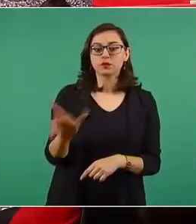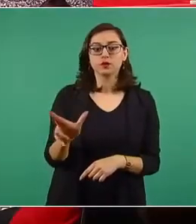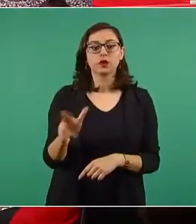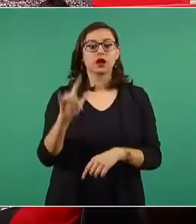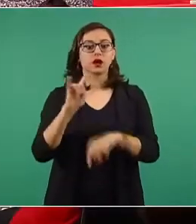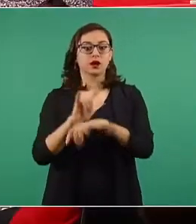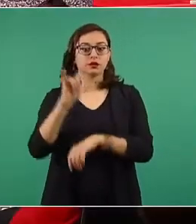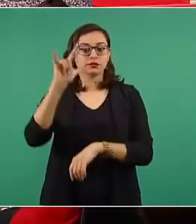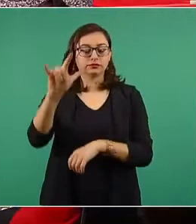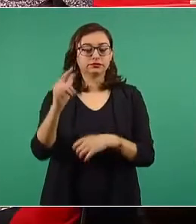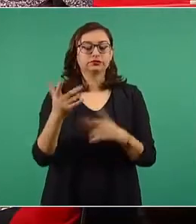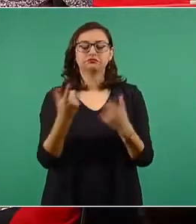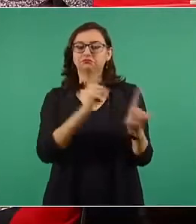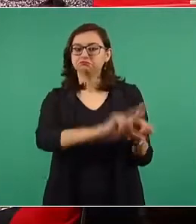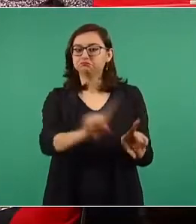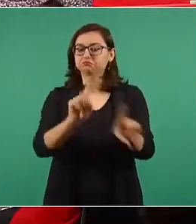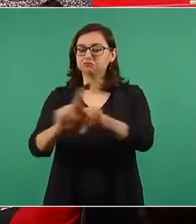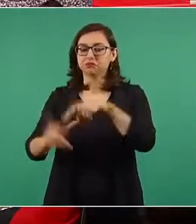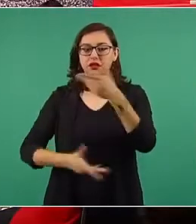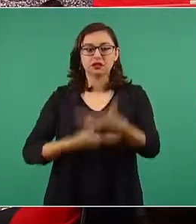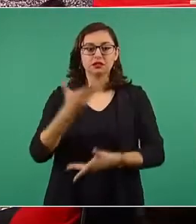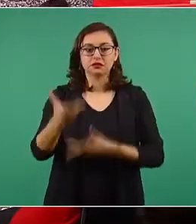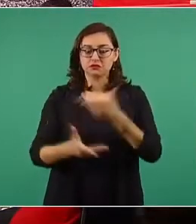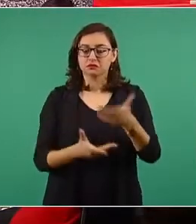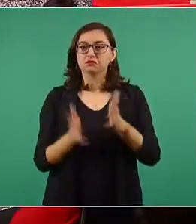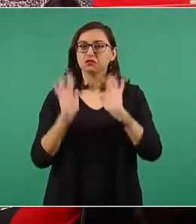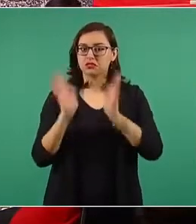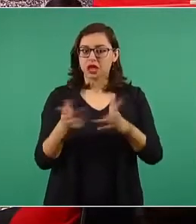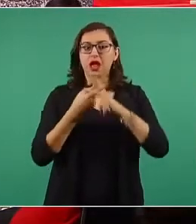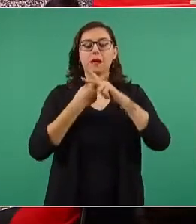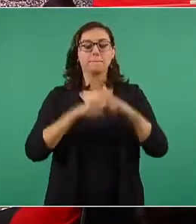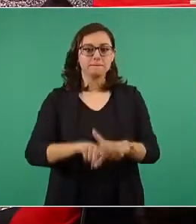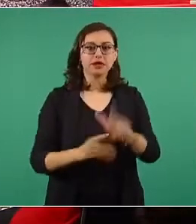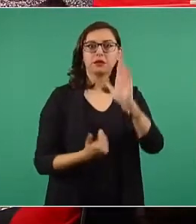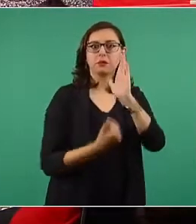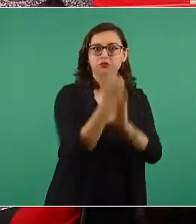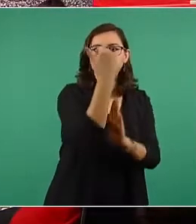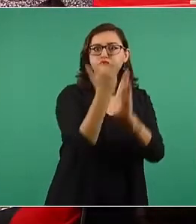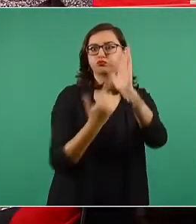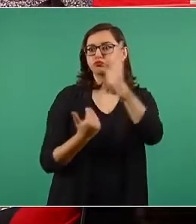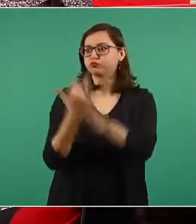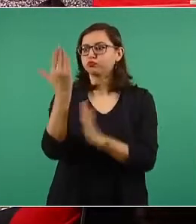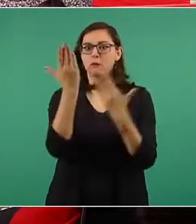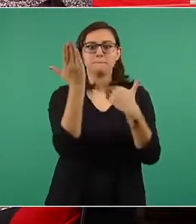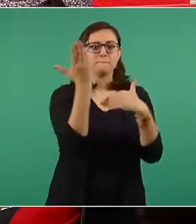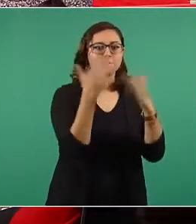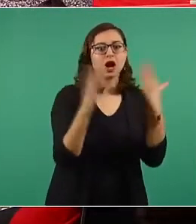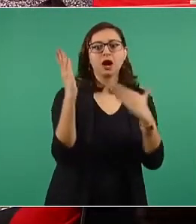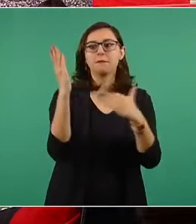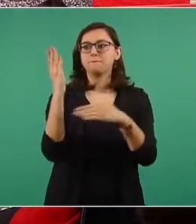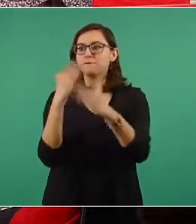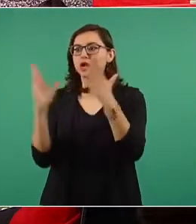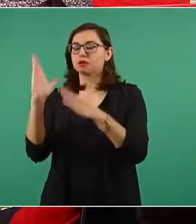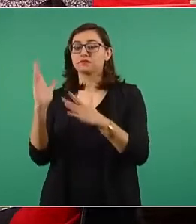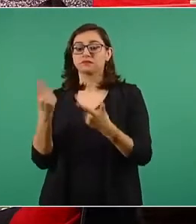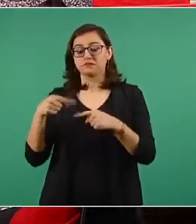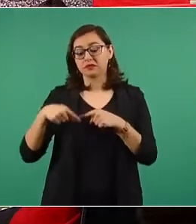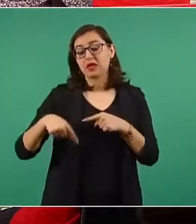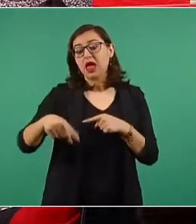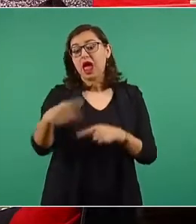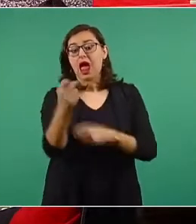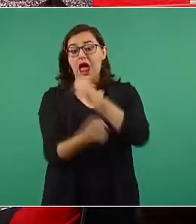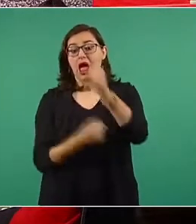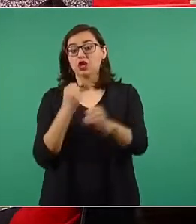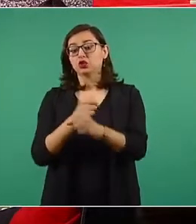aviación y otros servicios. Casi todos los pronósticos para este año coinciden